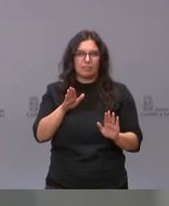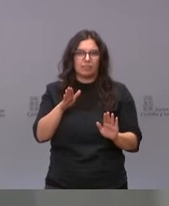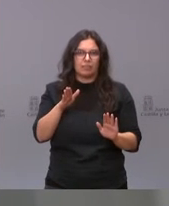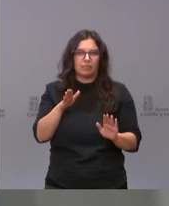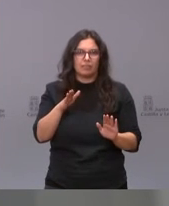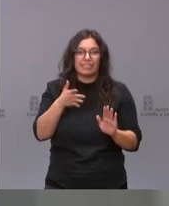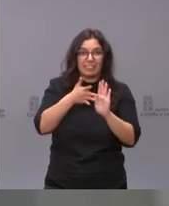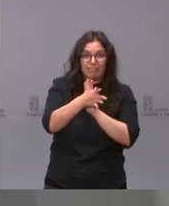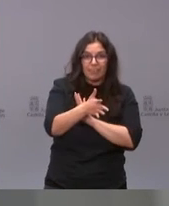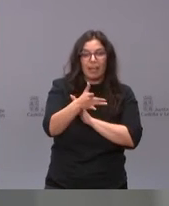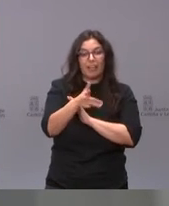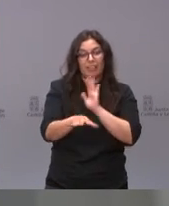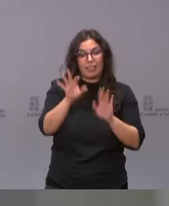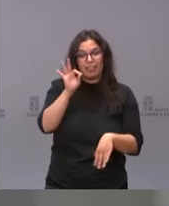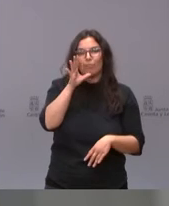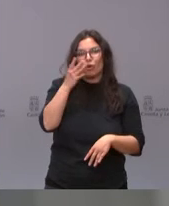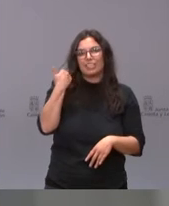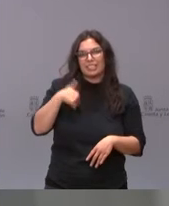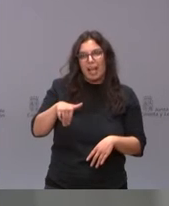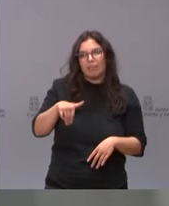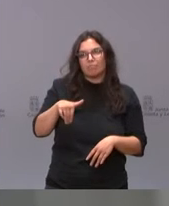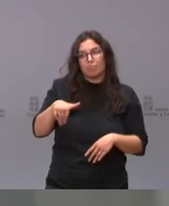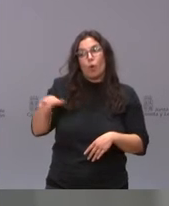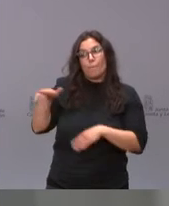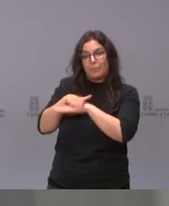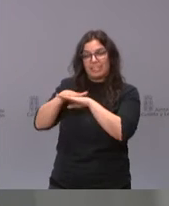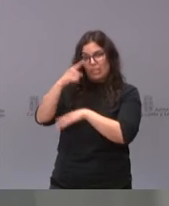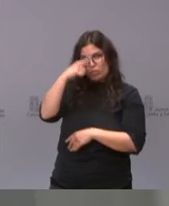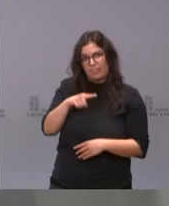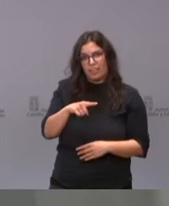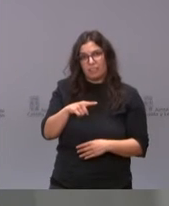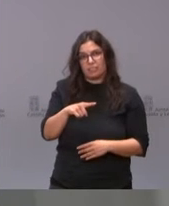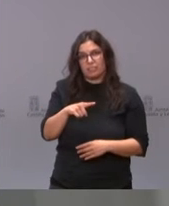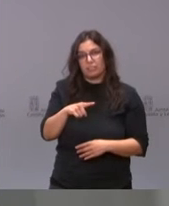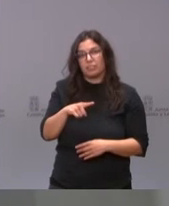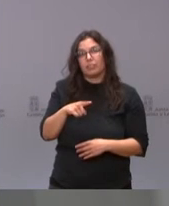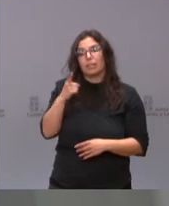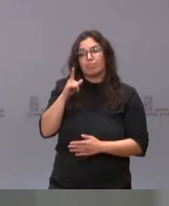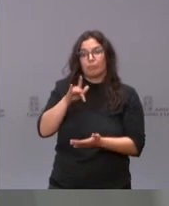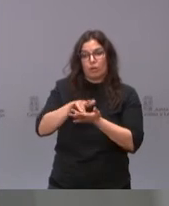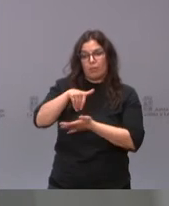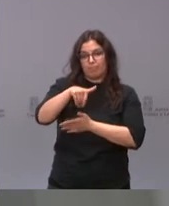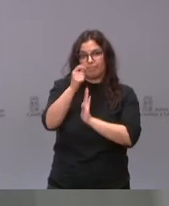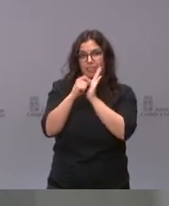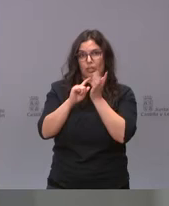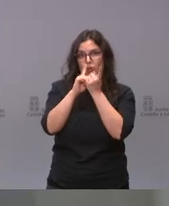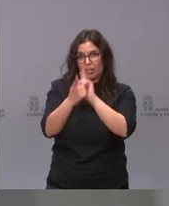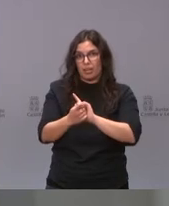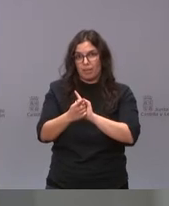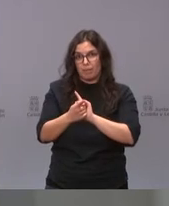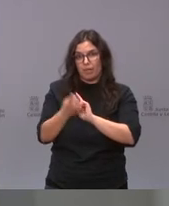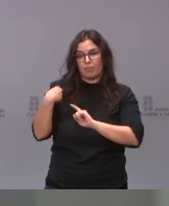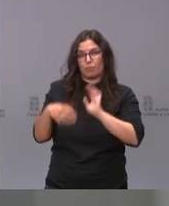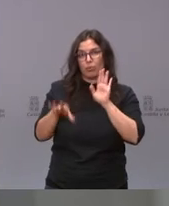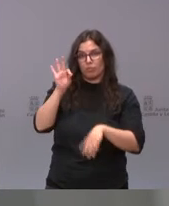porque ya conocíamos, lo conocía el ministerio, lo conocíamos nosotros, que se iba a producir un cambio por parte